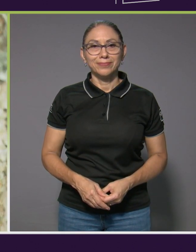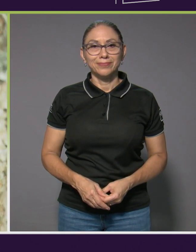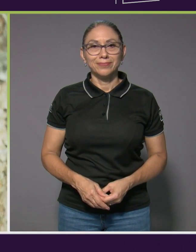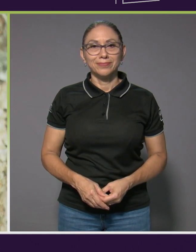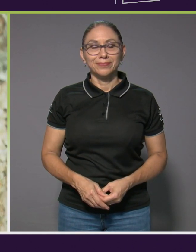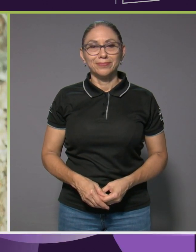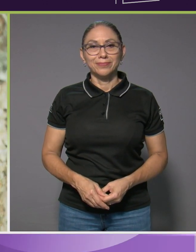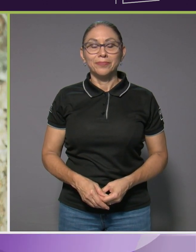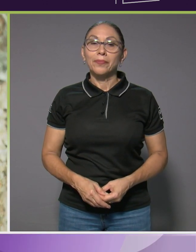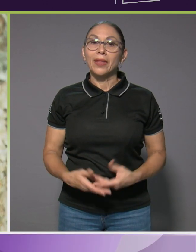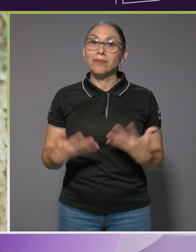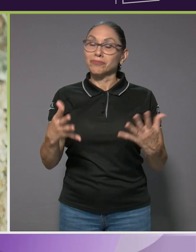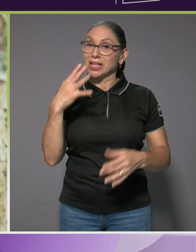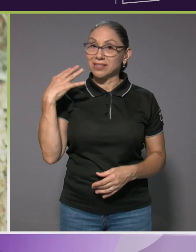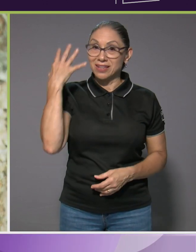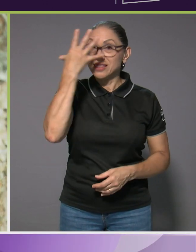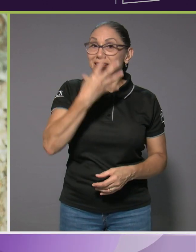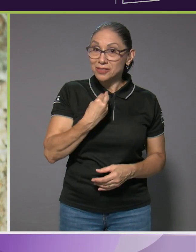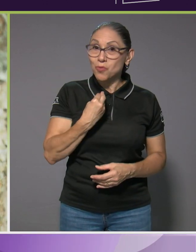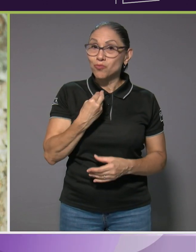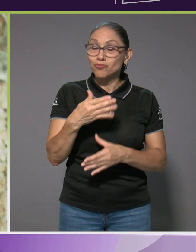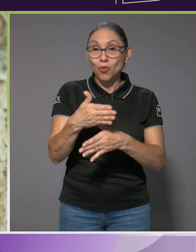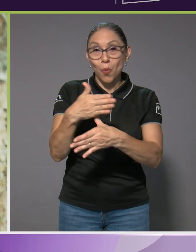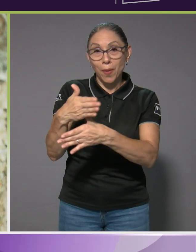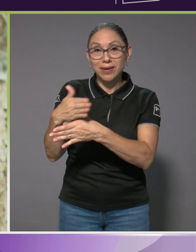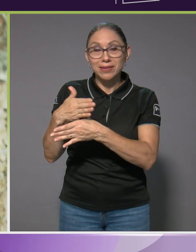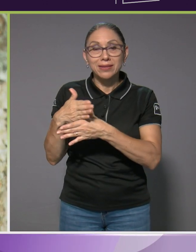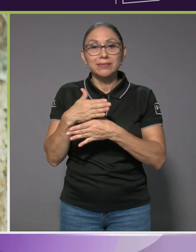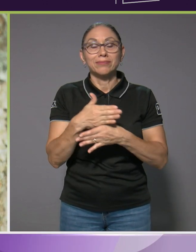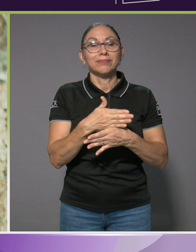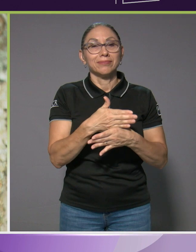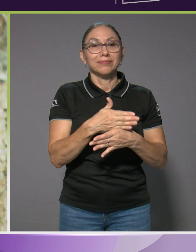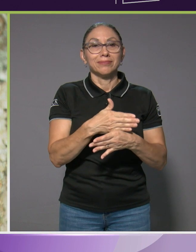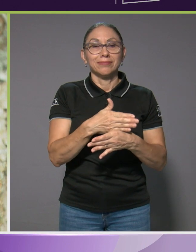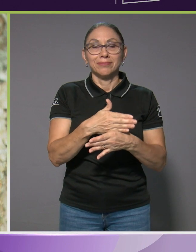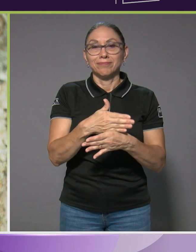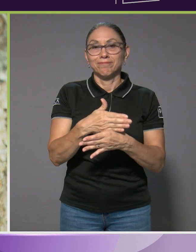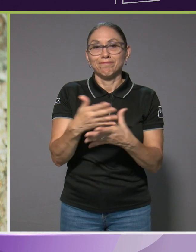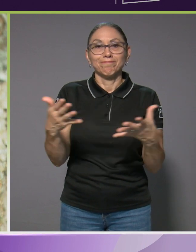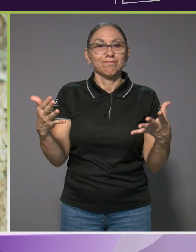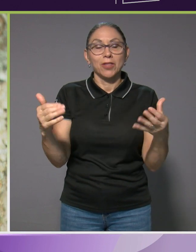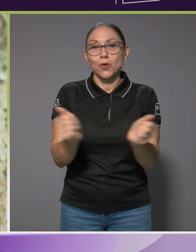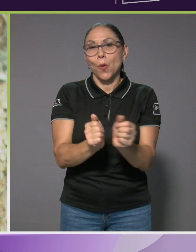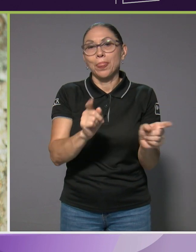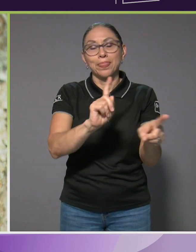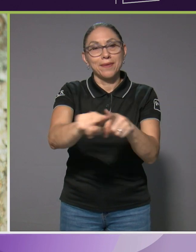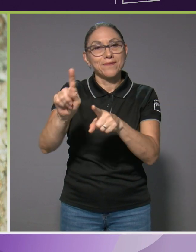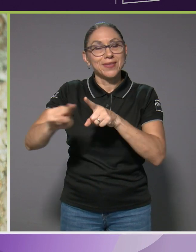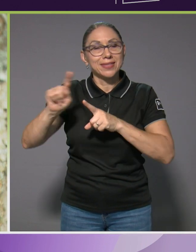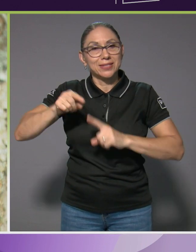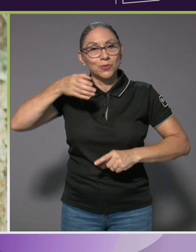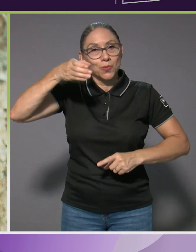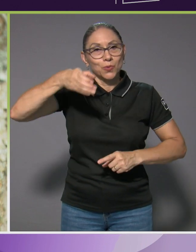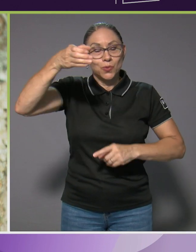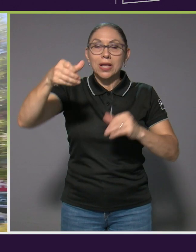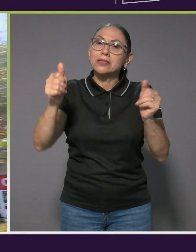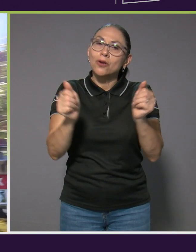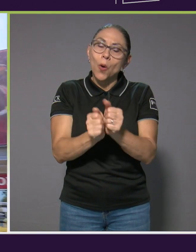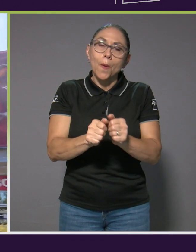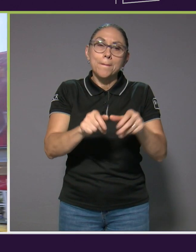Es lindísima compartir y con diferentes culturas, con personas